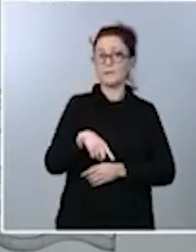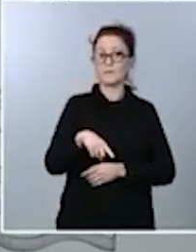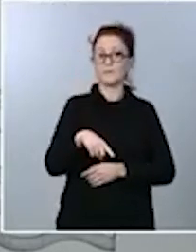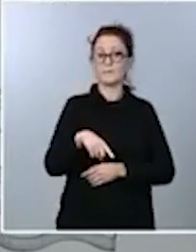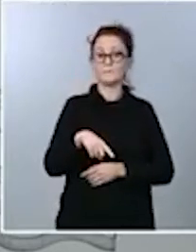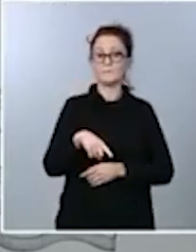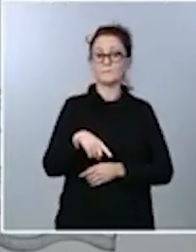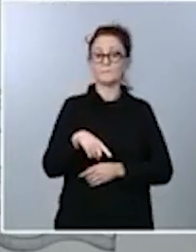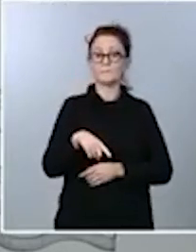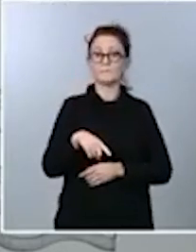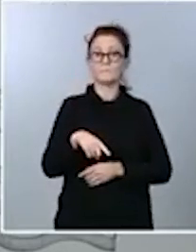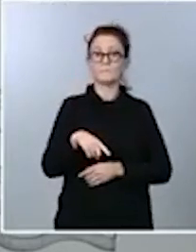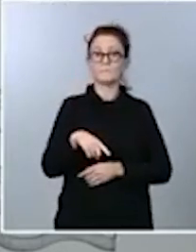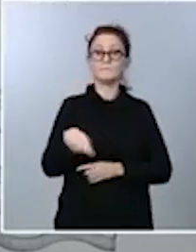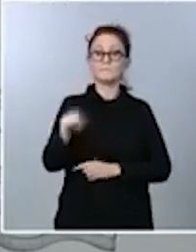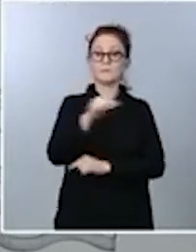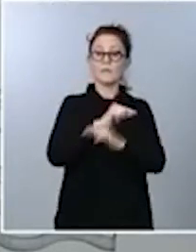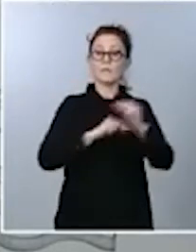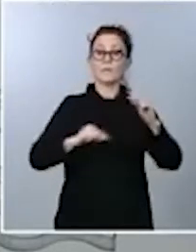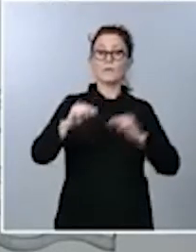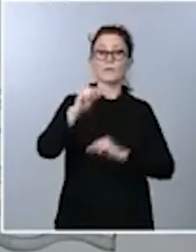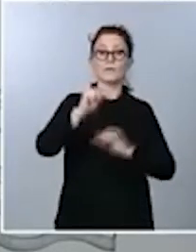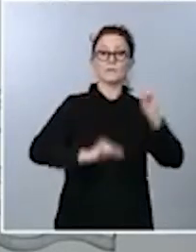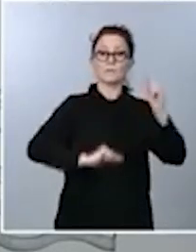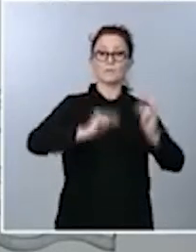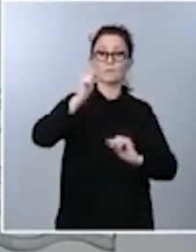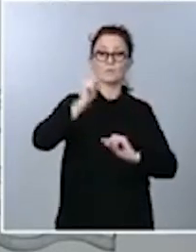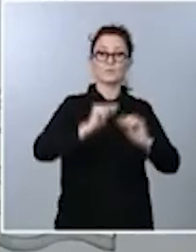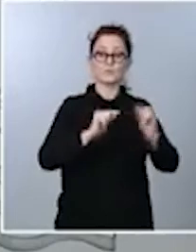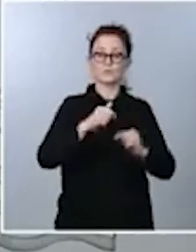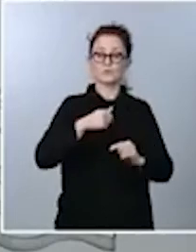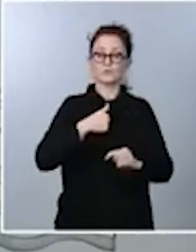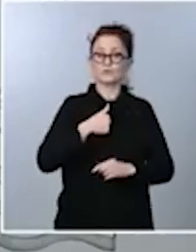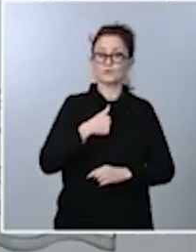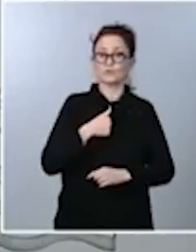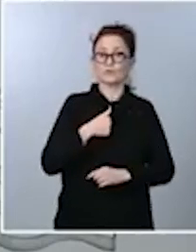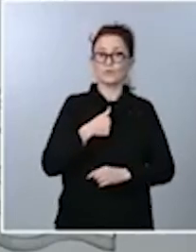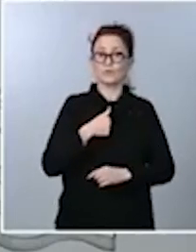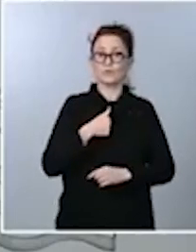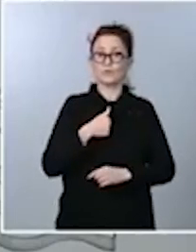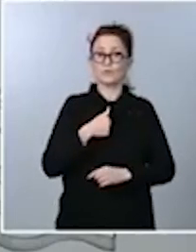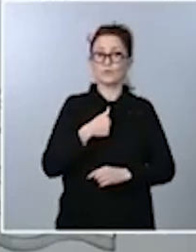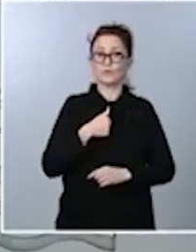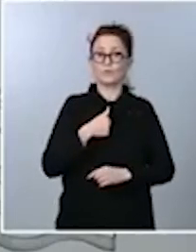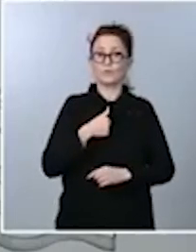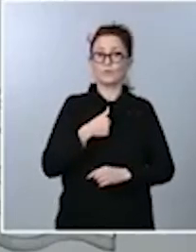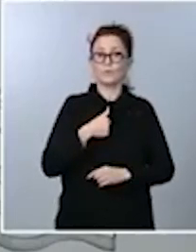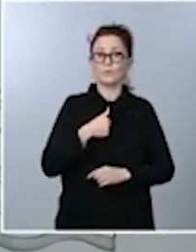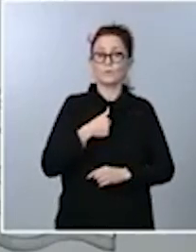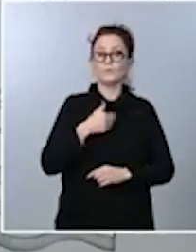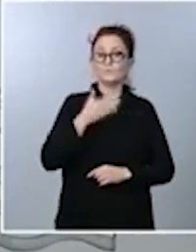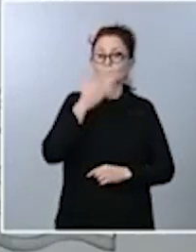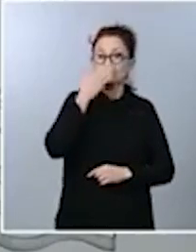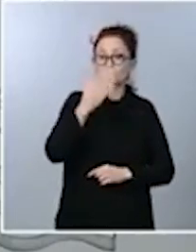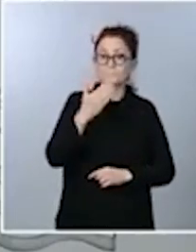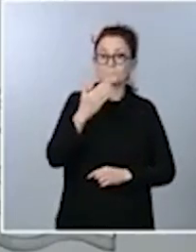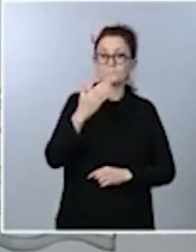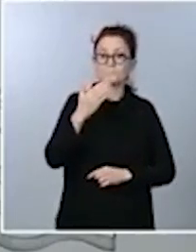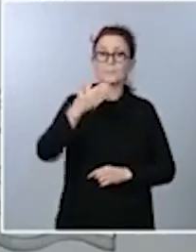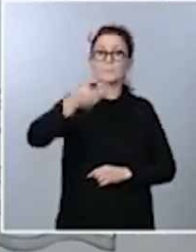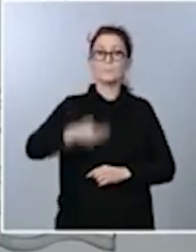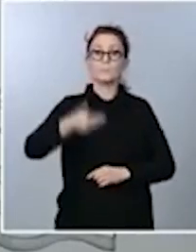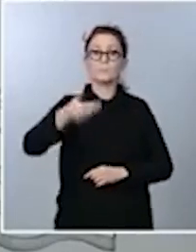debate sobre los presupuestos no transmito ni me parece que no aporta nada. Lo importante es tener el contexto y el